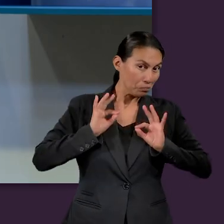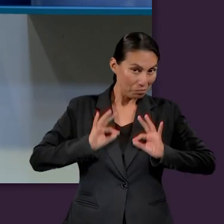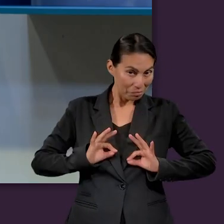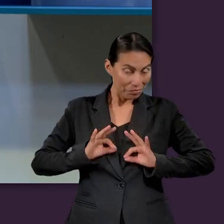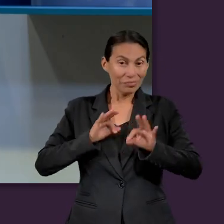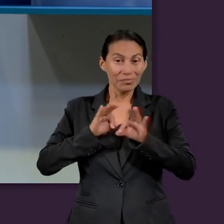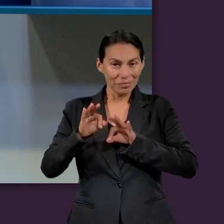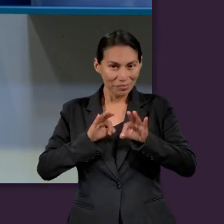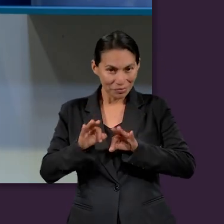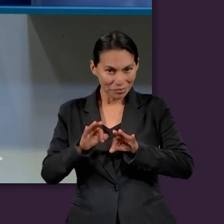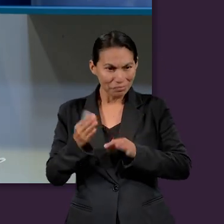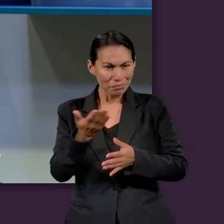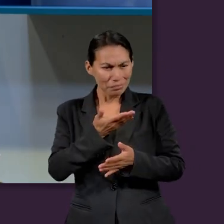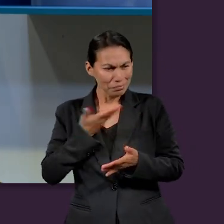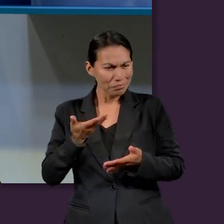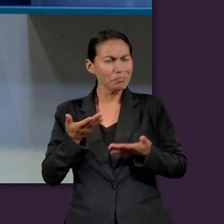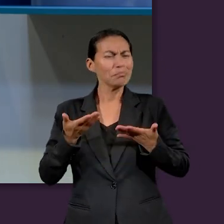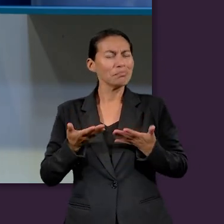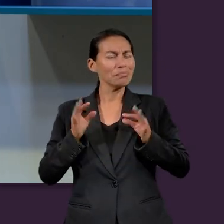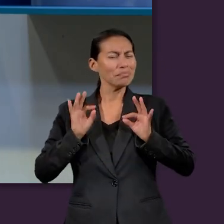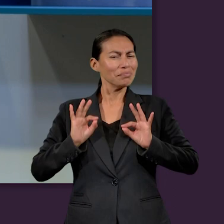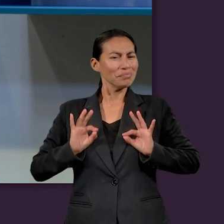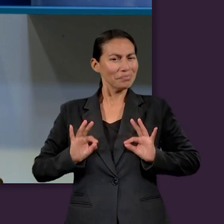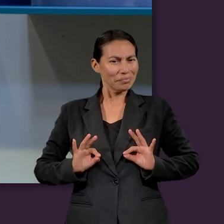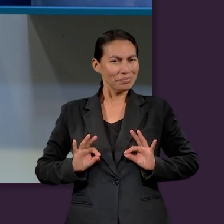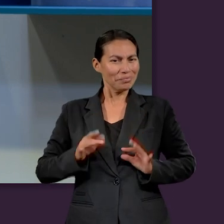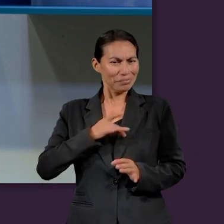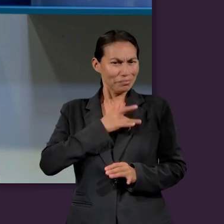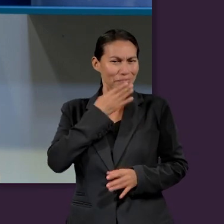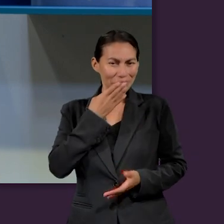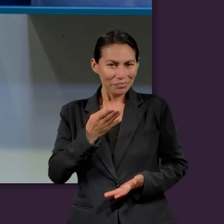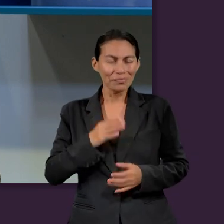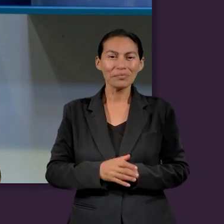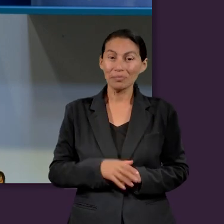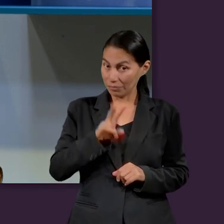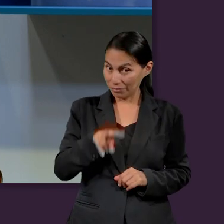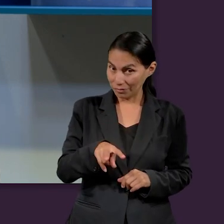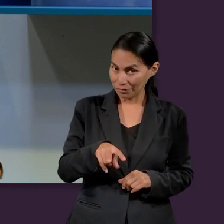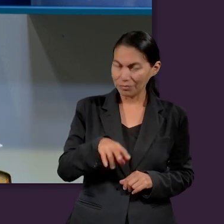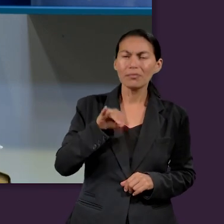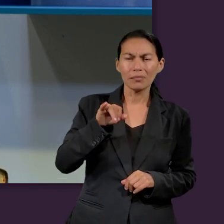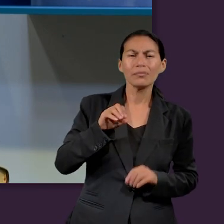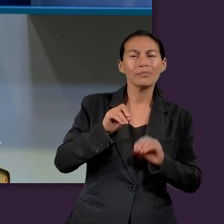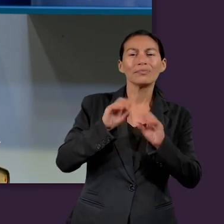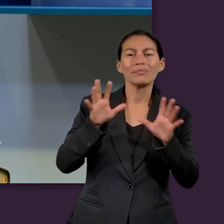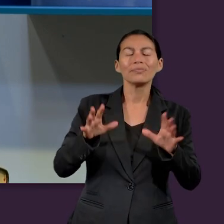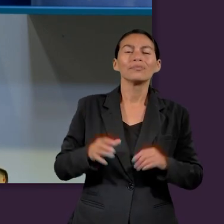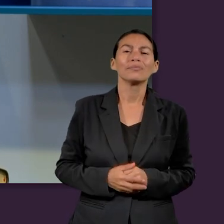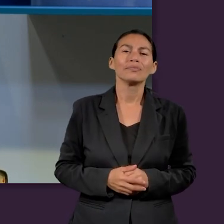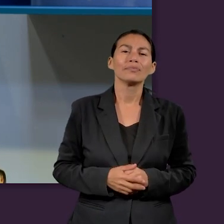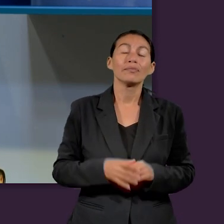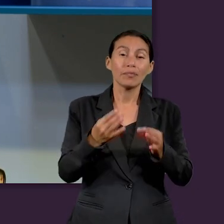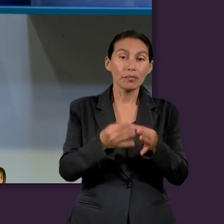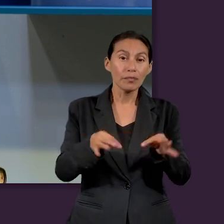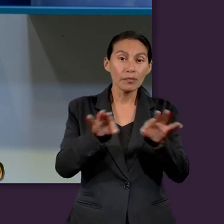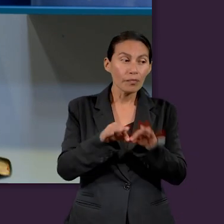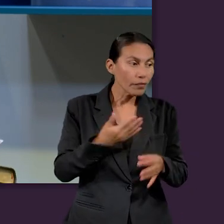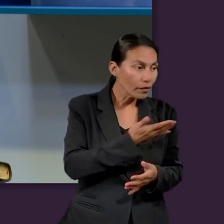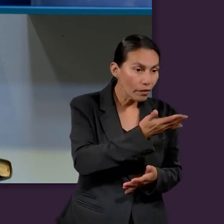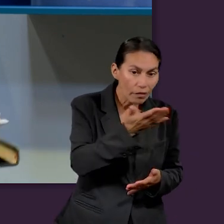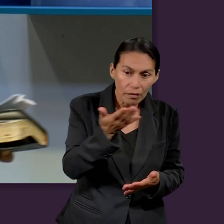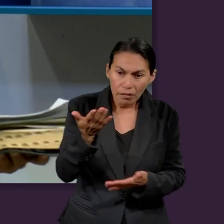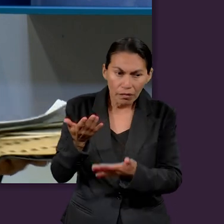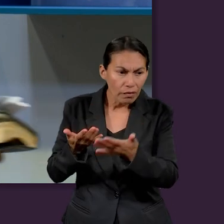nosotros tenemos que trabajar a gusto en un ambiente en el que realmente nos favorezcan, ¿no es cierto? Así es. El